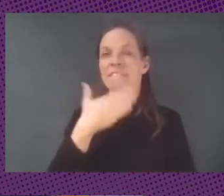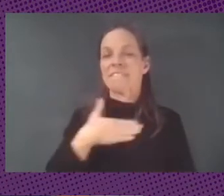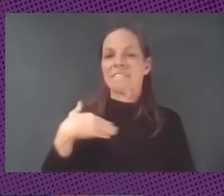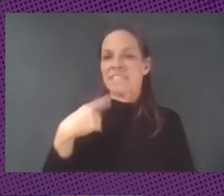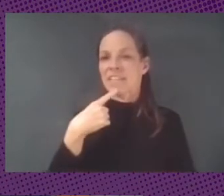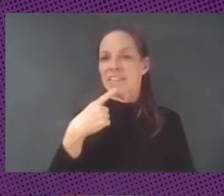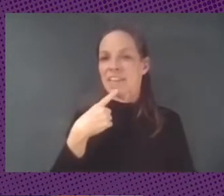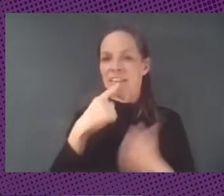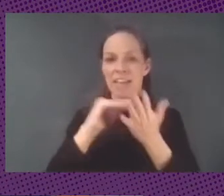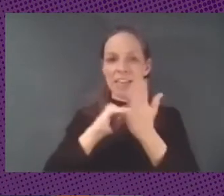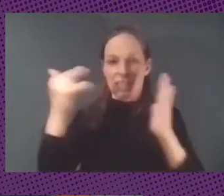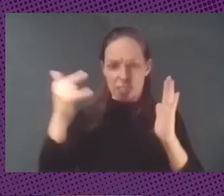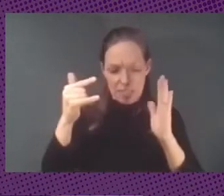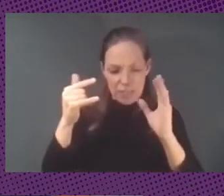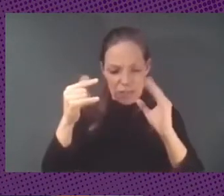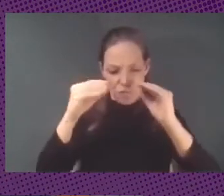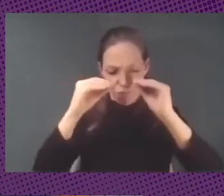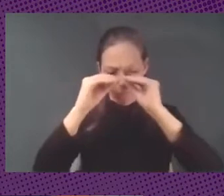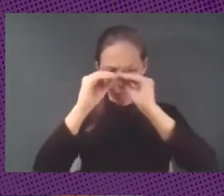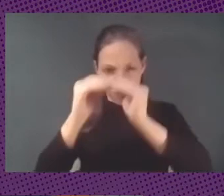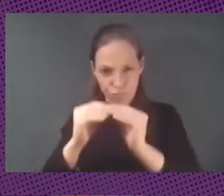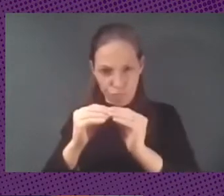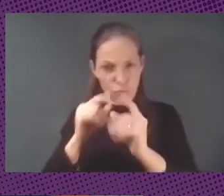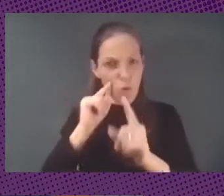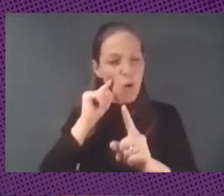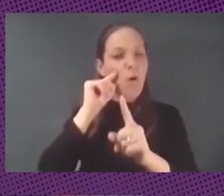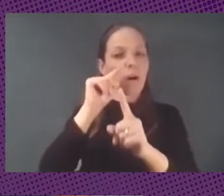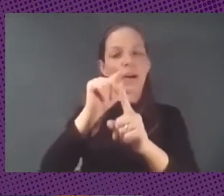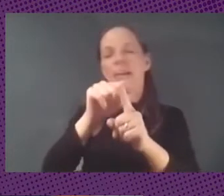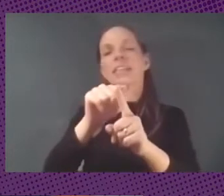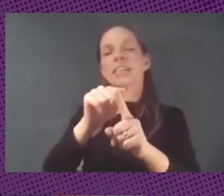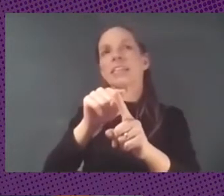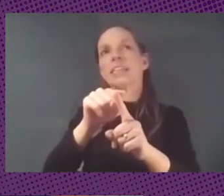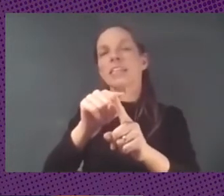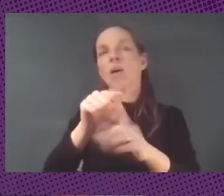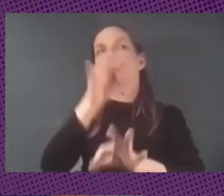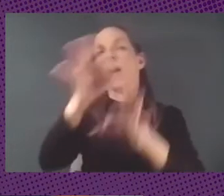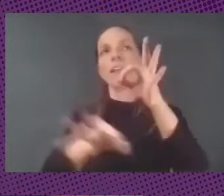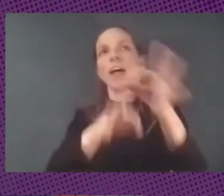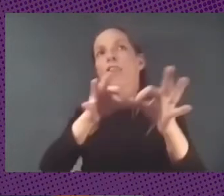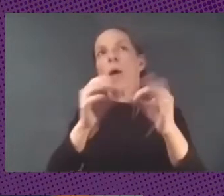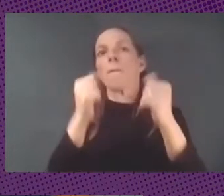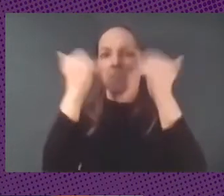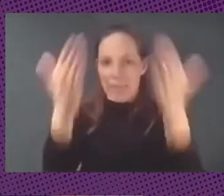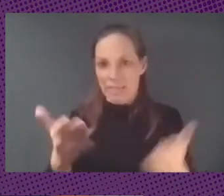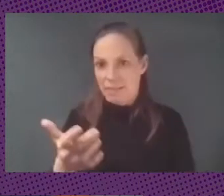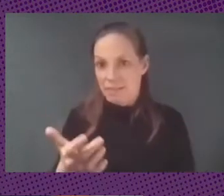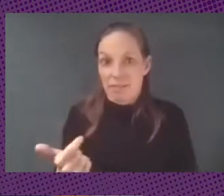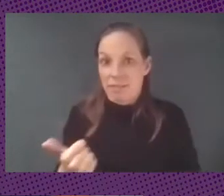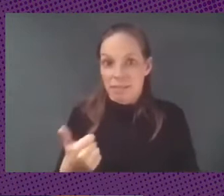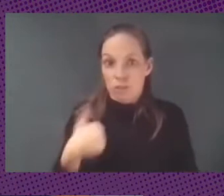de algún modo tener fines organizativos mayores es decir a mí no me cabe en la cabeza como todavía no tenemos